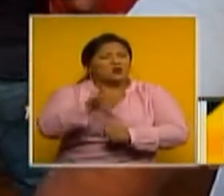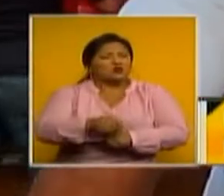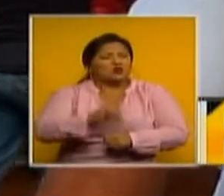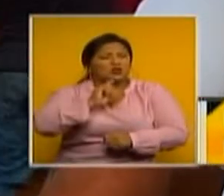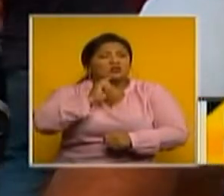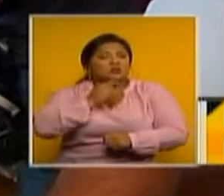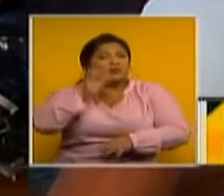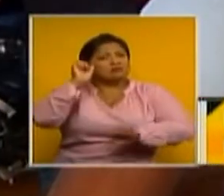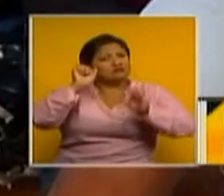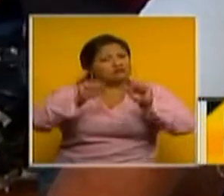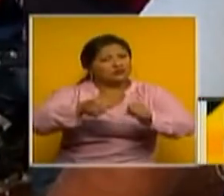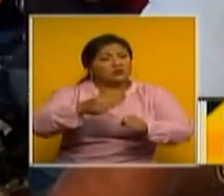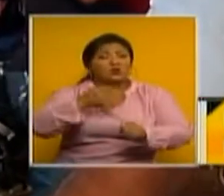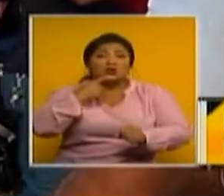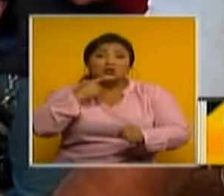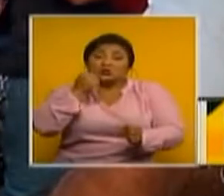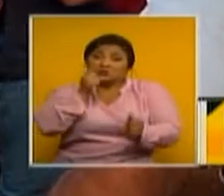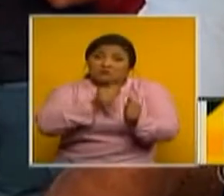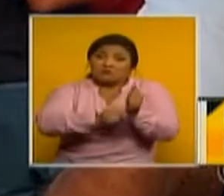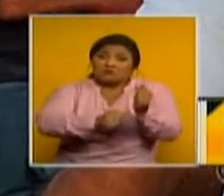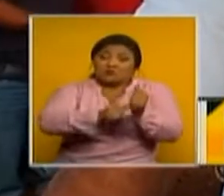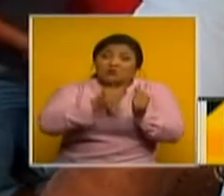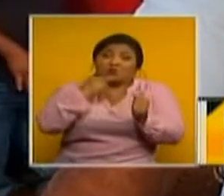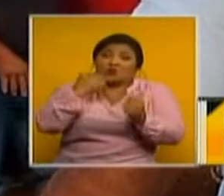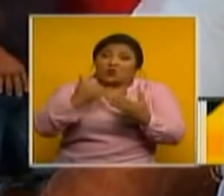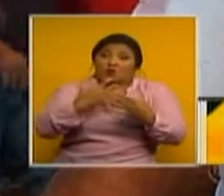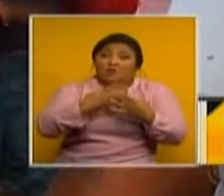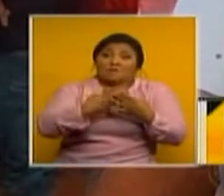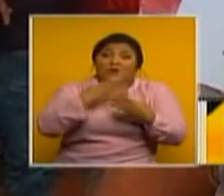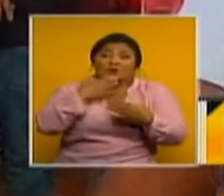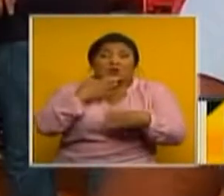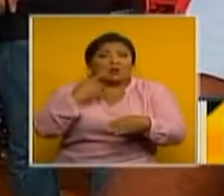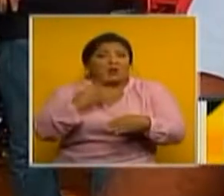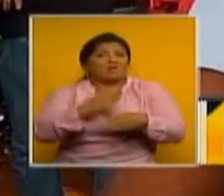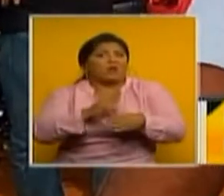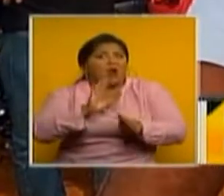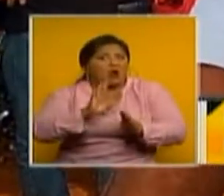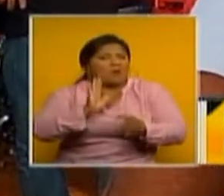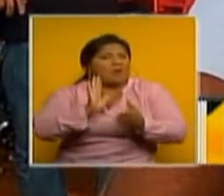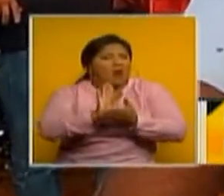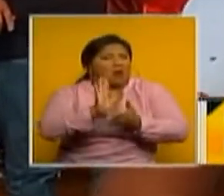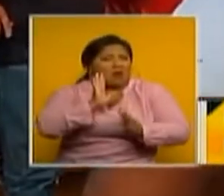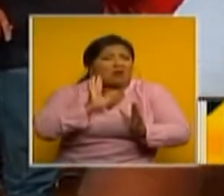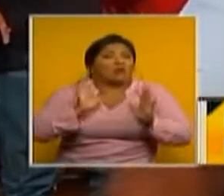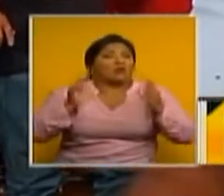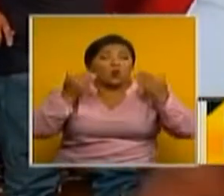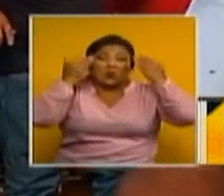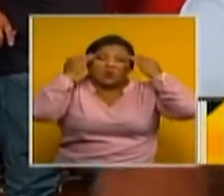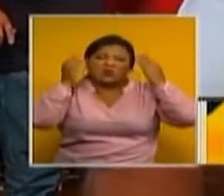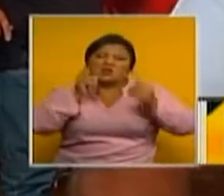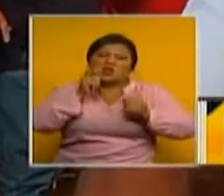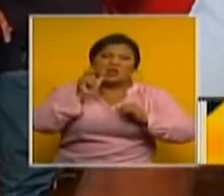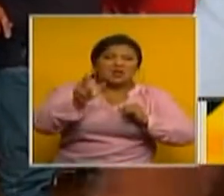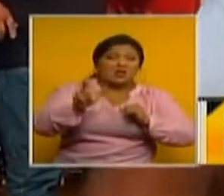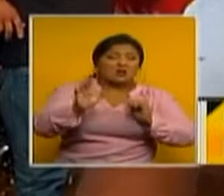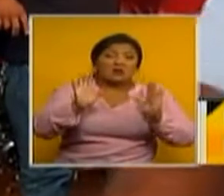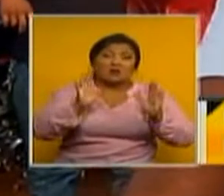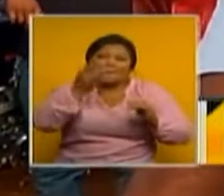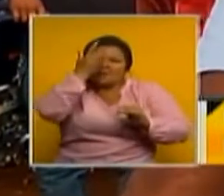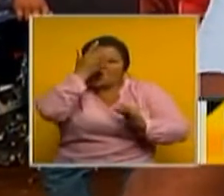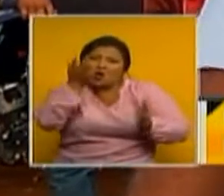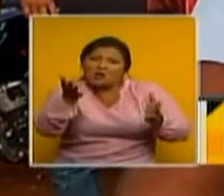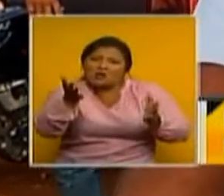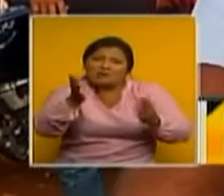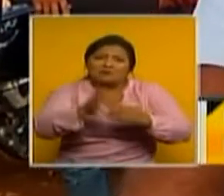posiblemente mi hermana como está en la cárcel está amenazada ¿quién las amenaza? no ¿por qué?